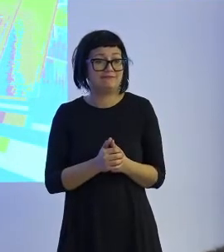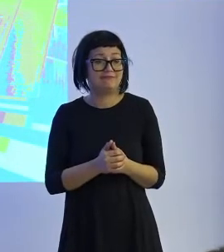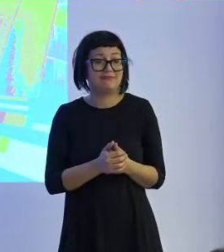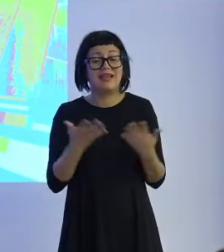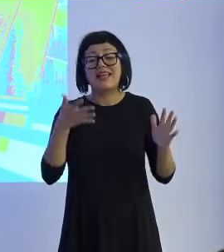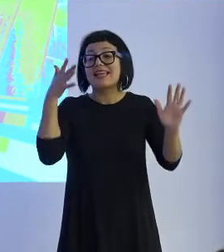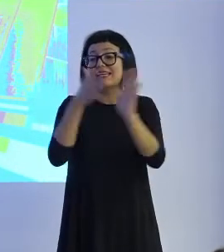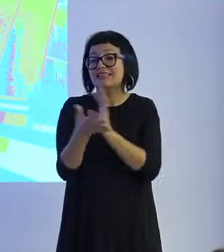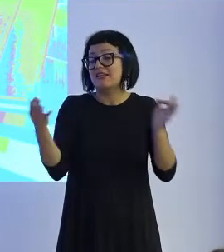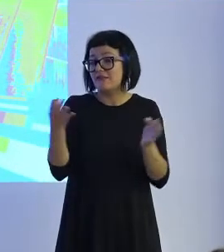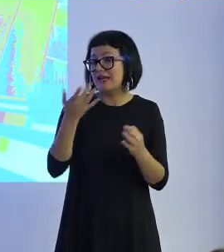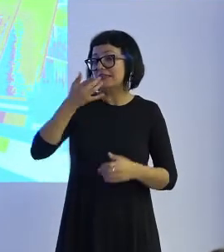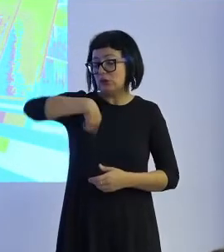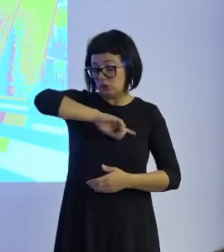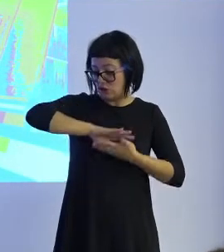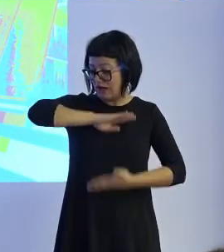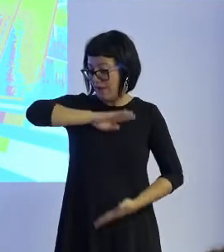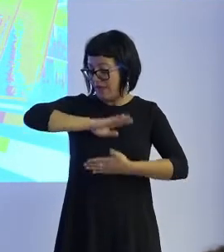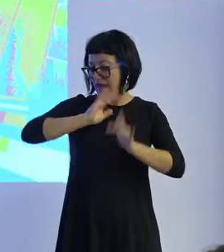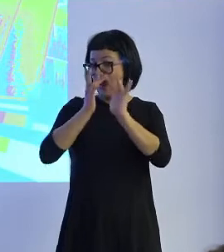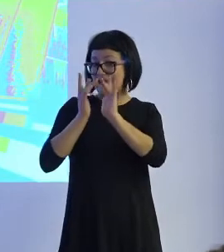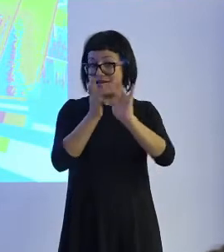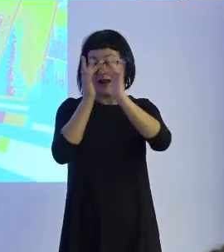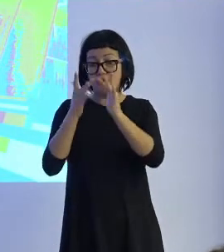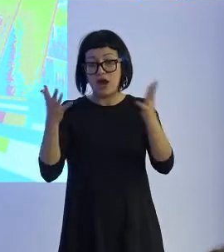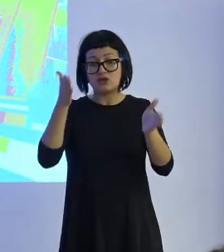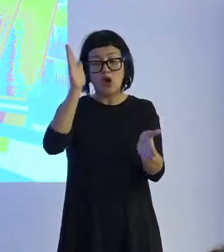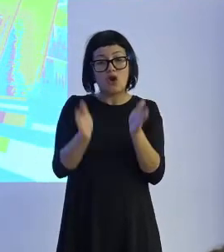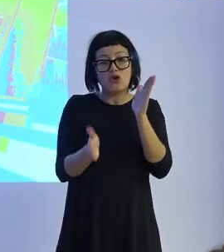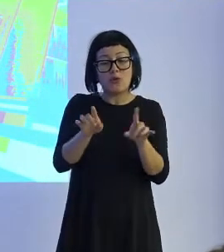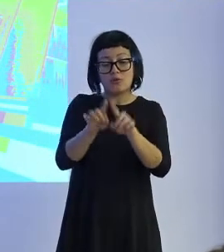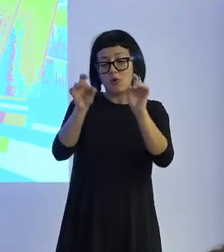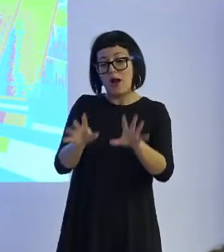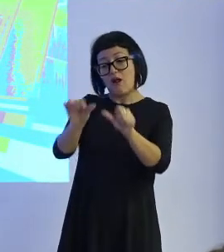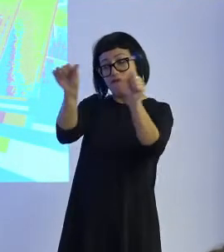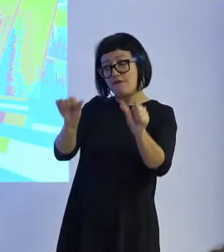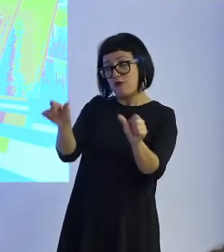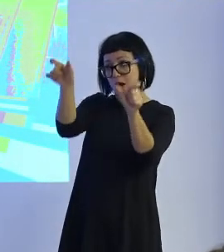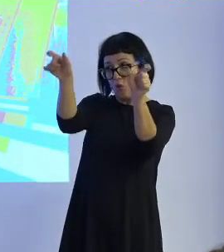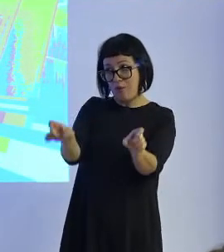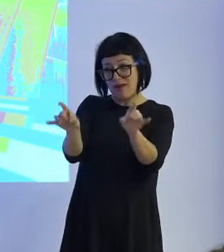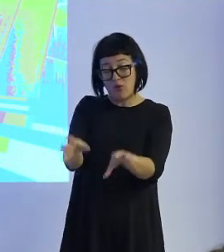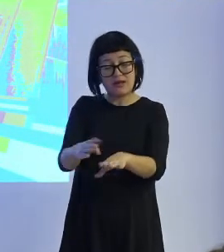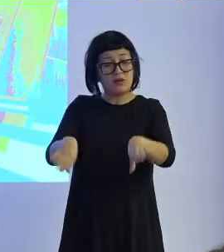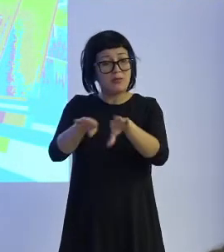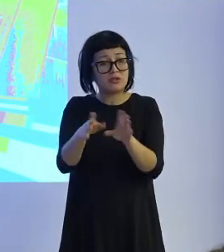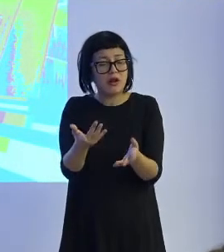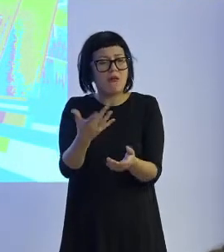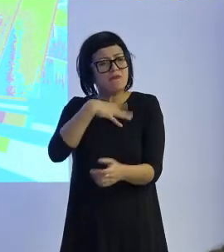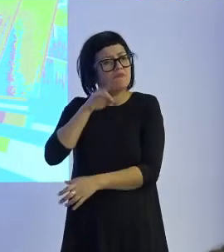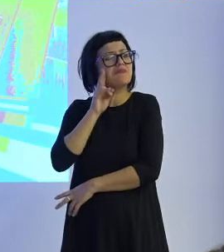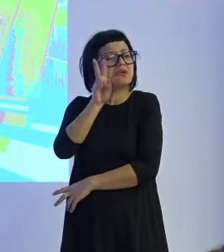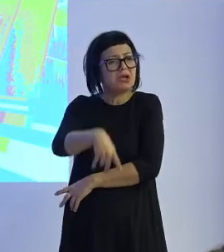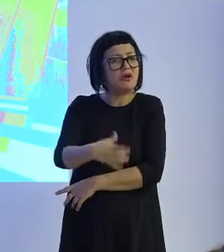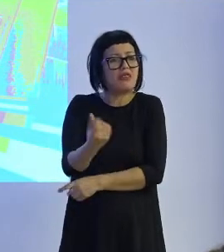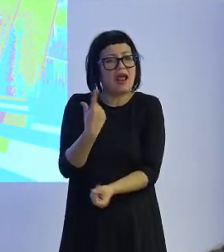¿Qué sucede? Si somos capaces de relacionarnos con estos robots de forma humana como personas, ¿por qué no les vamos a reconocer